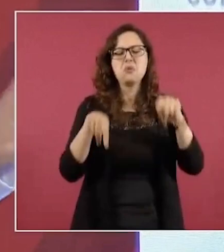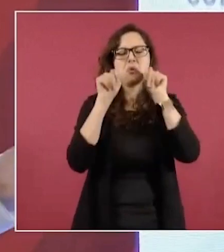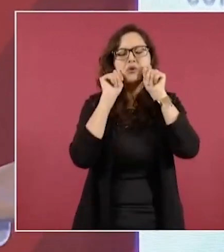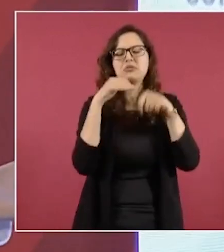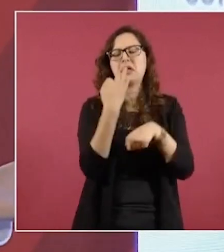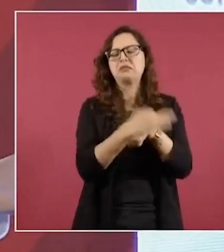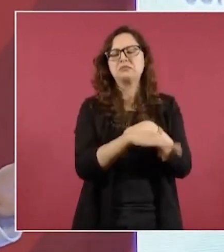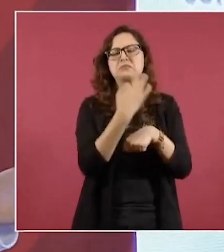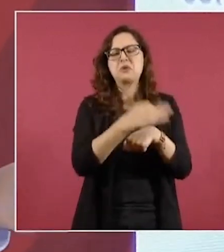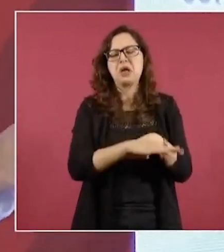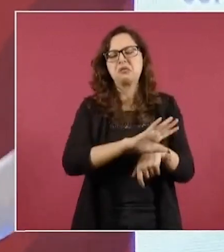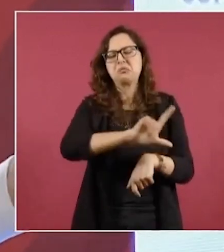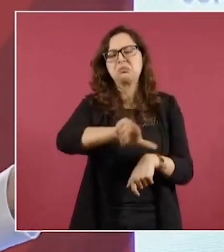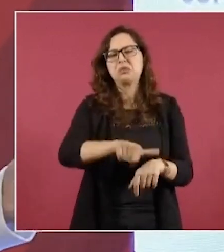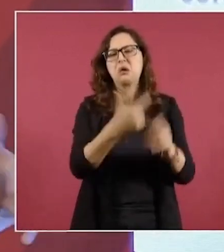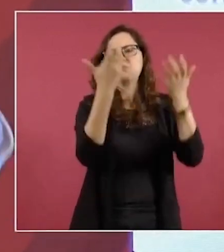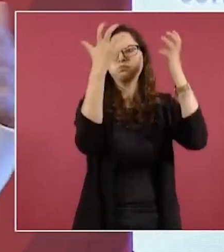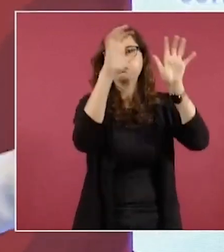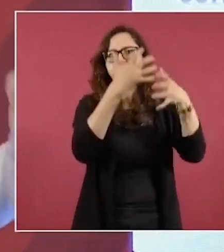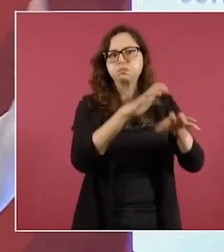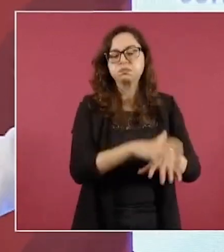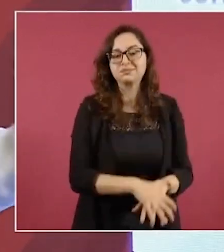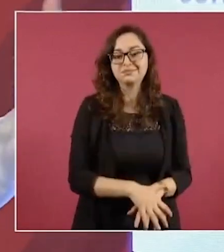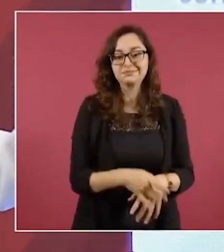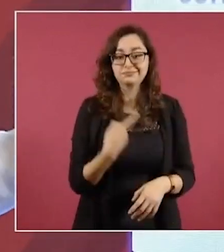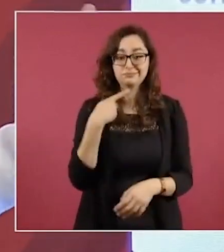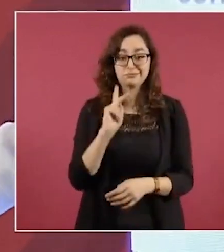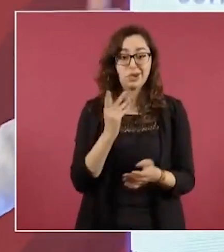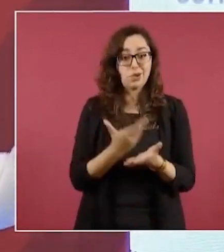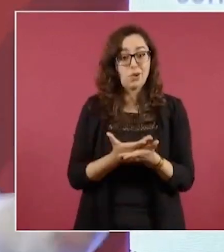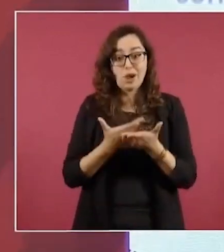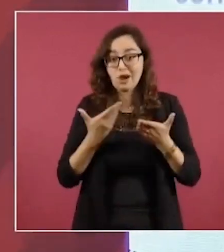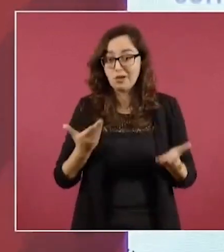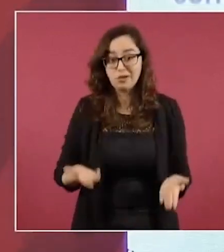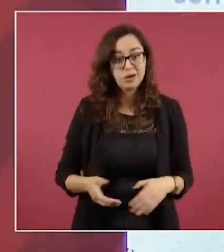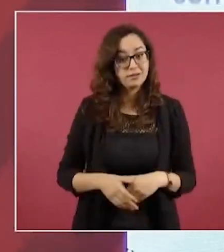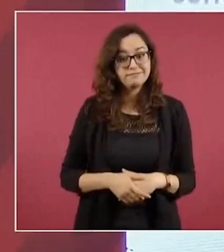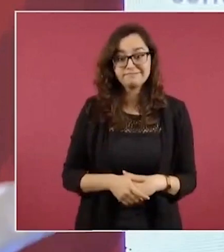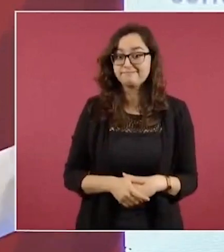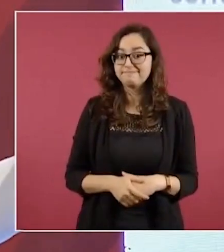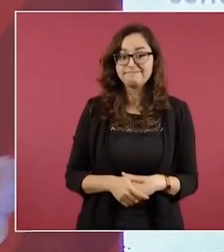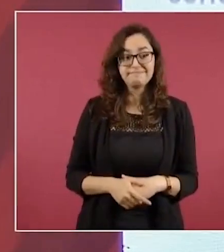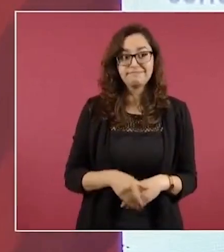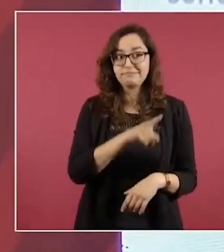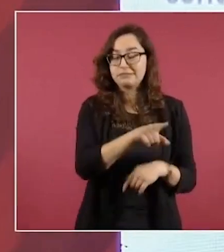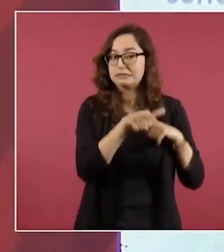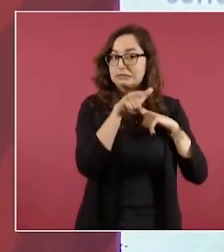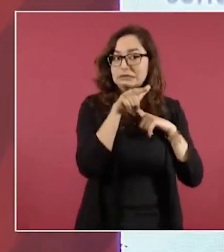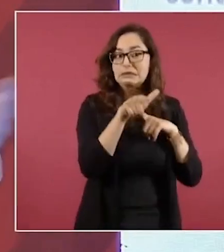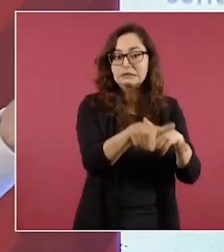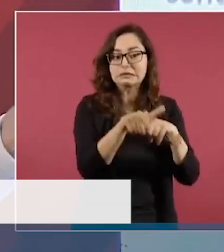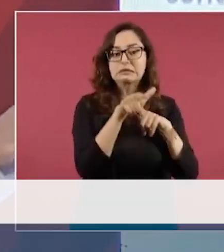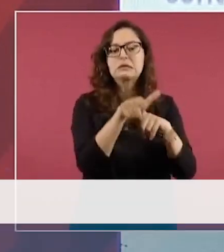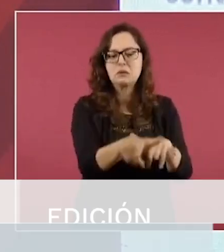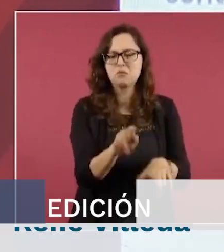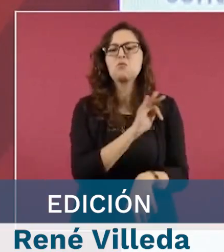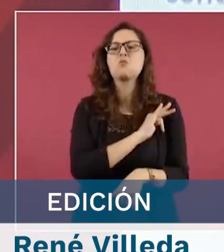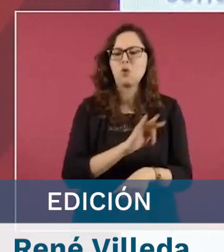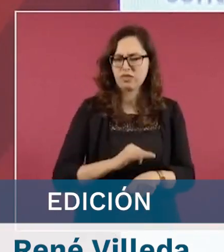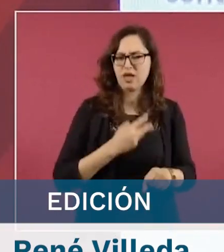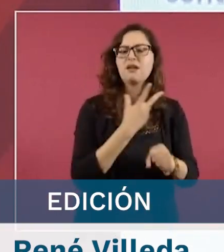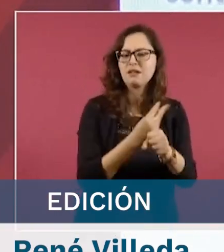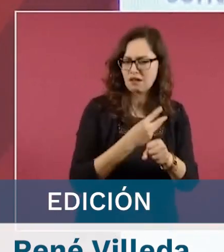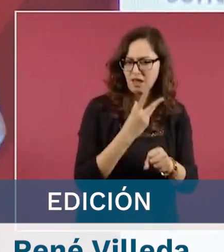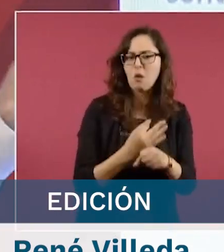Entonces, el edificio puede ser seguro siempre y cuando se mantenga este proceso y ya está iniciando en